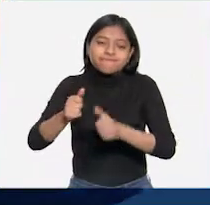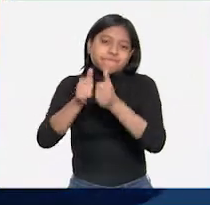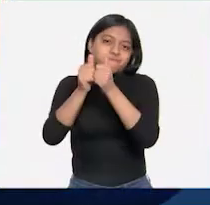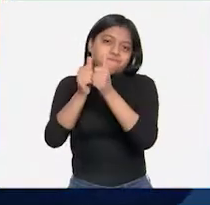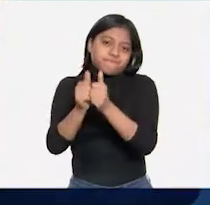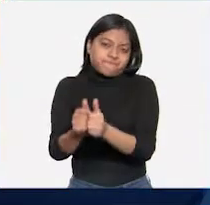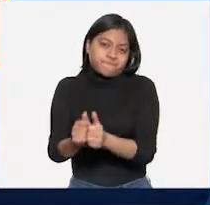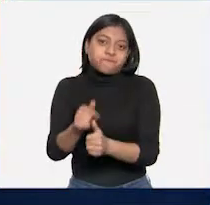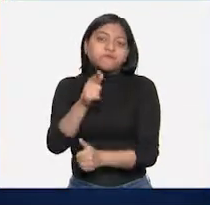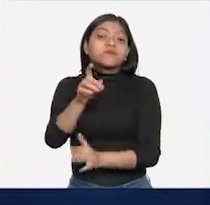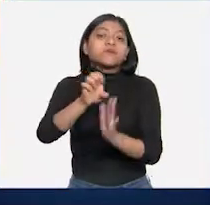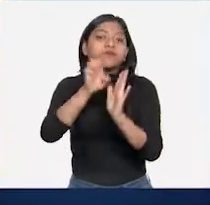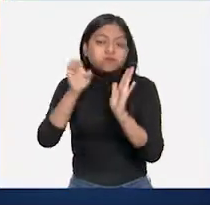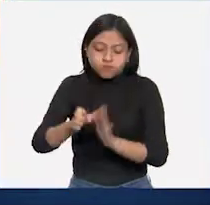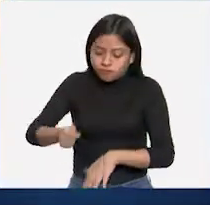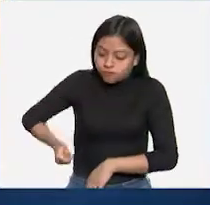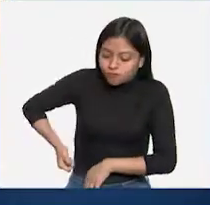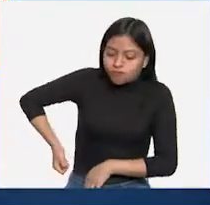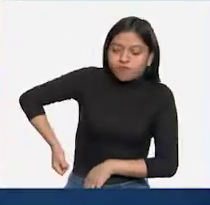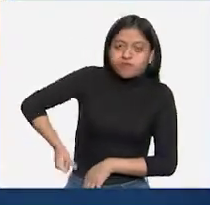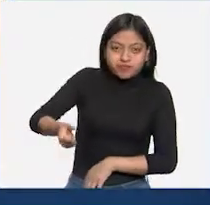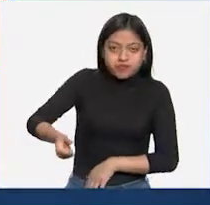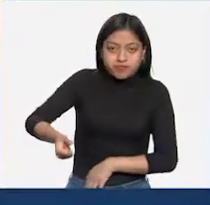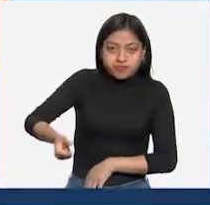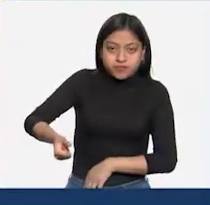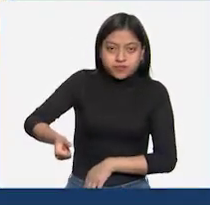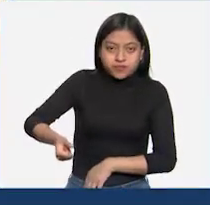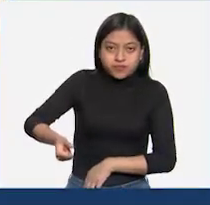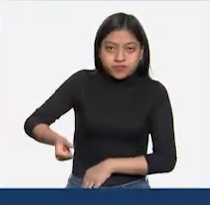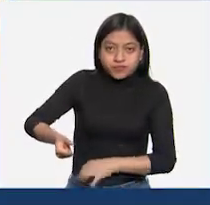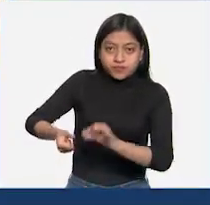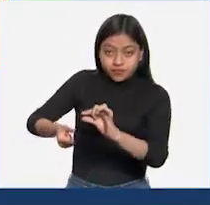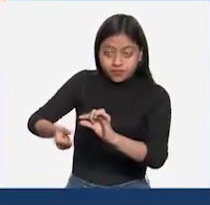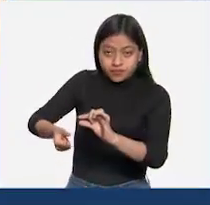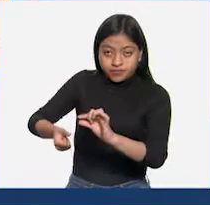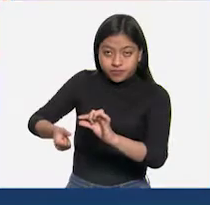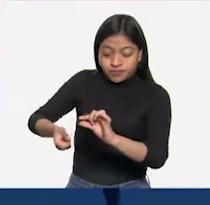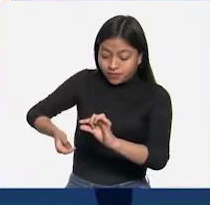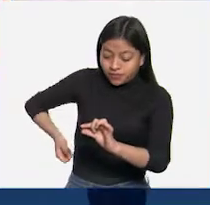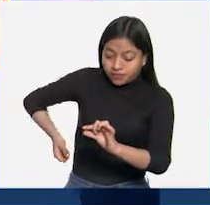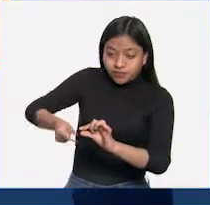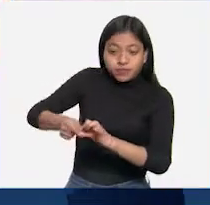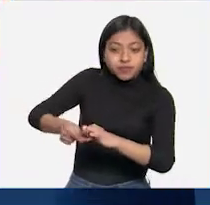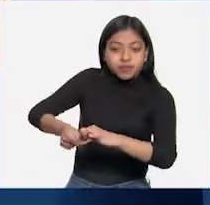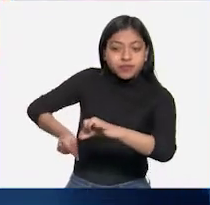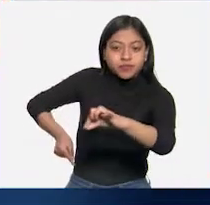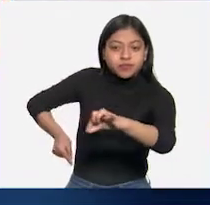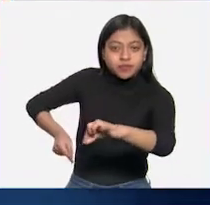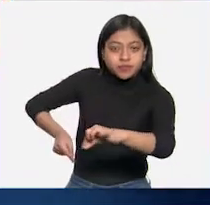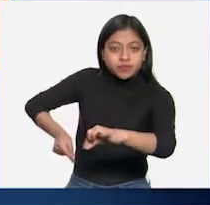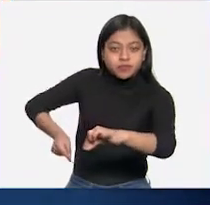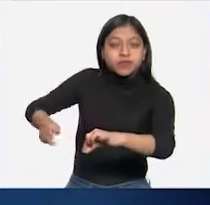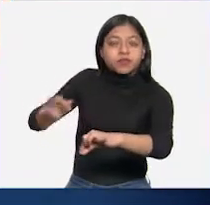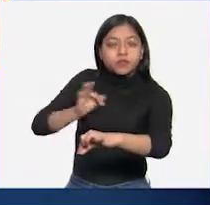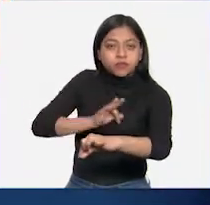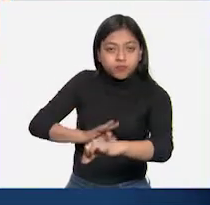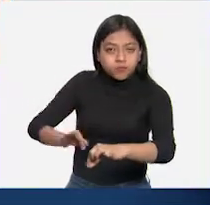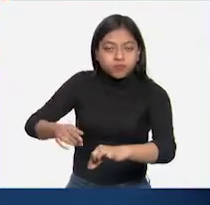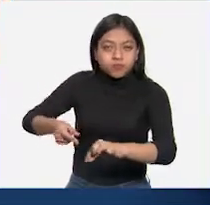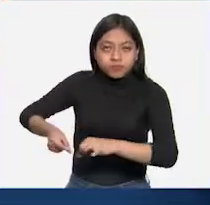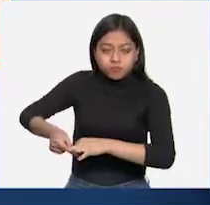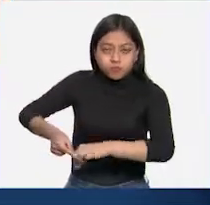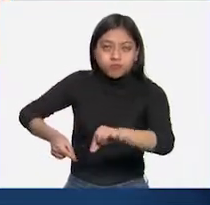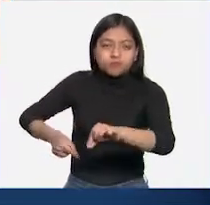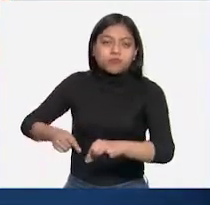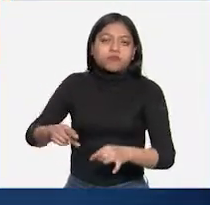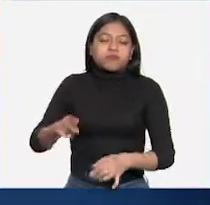Cuando yo realizo un tiro a las canicas, el tiro es rectilíneo uniforme, ya que es la velocidad constante.